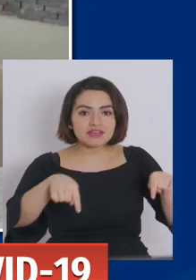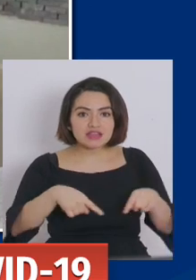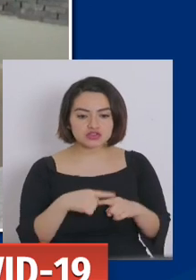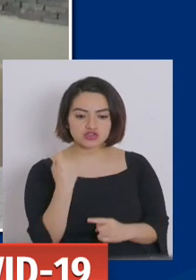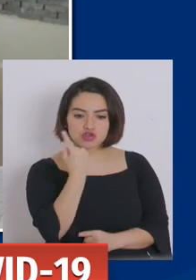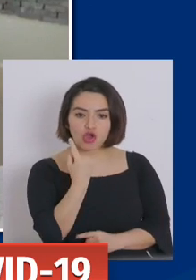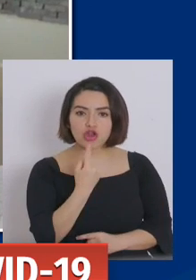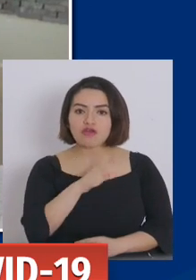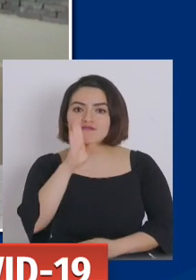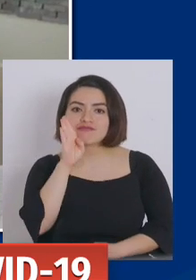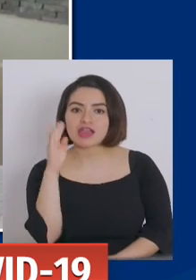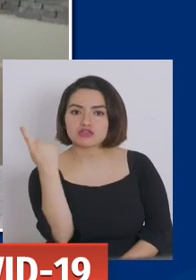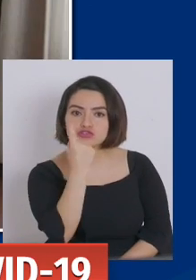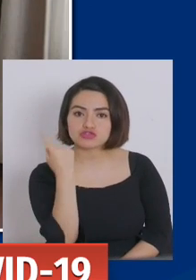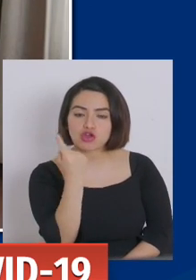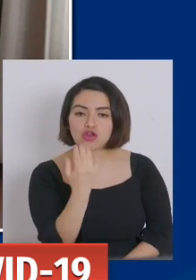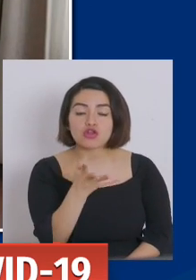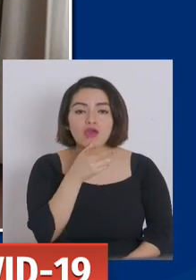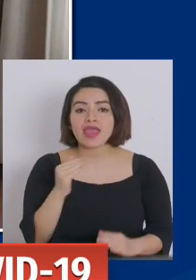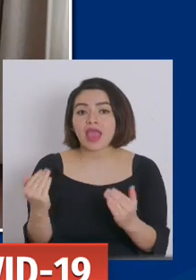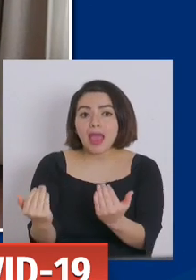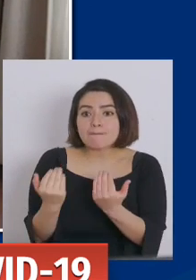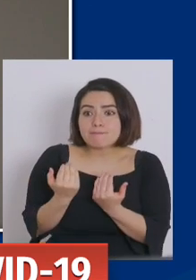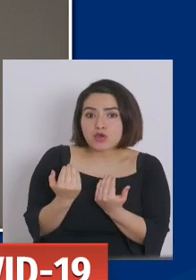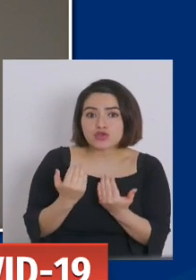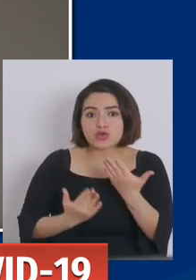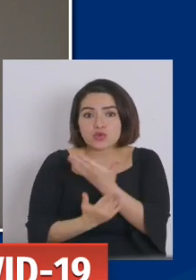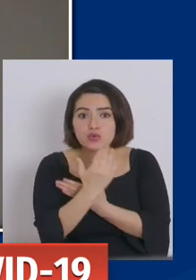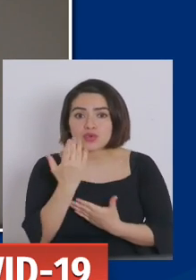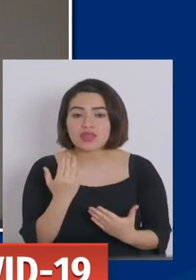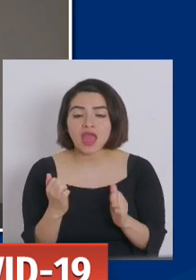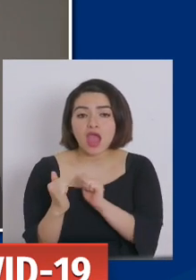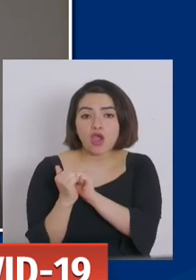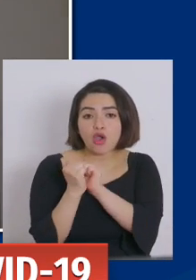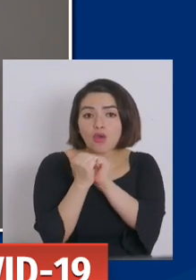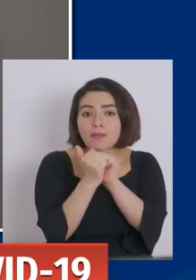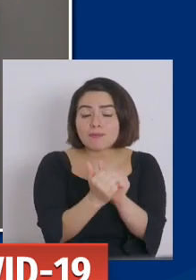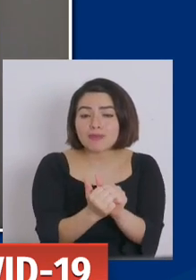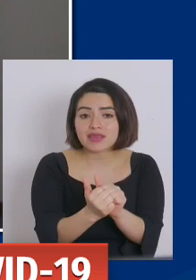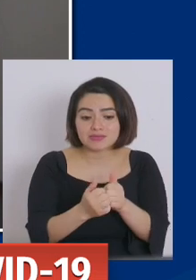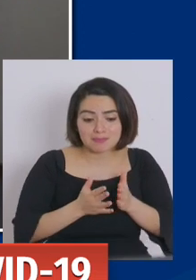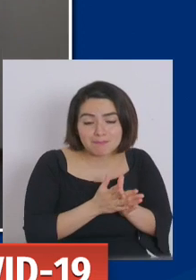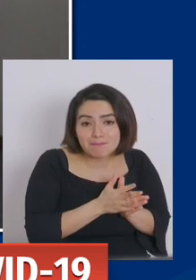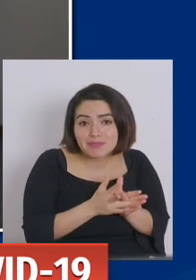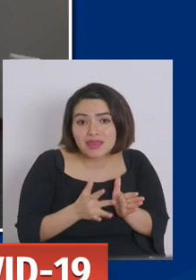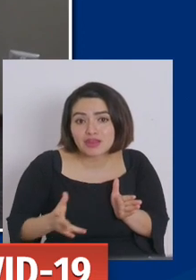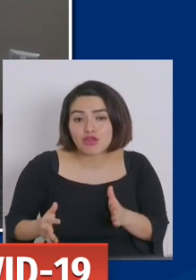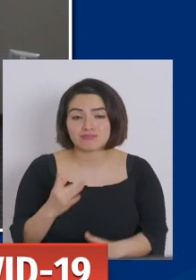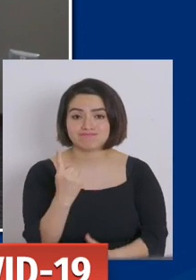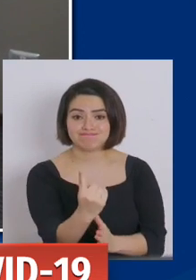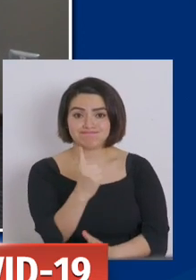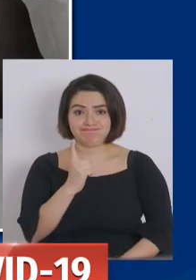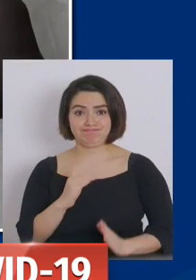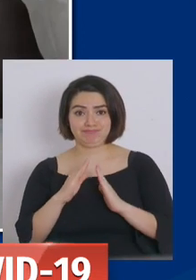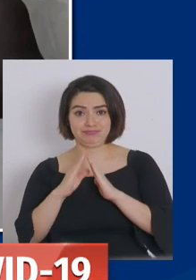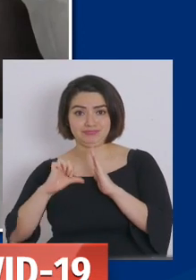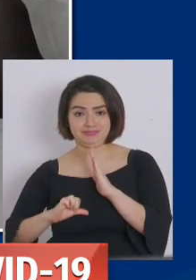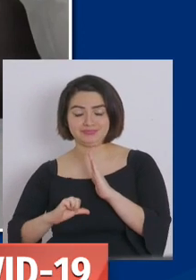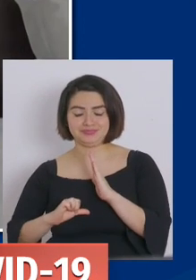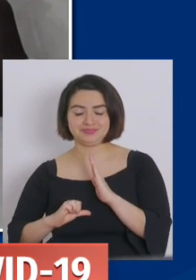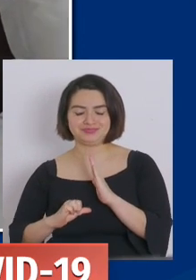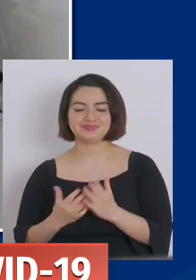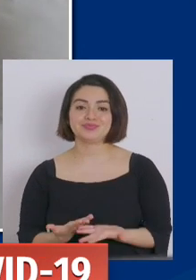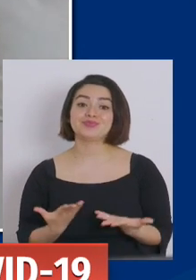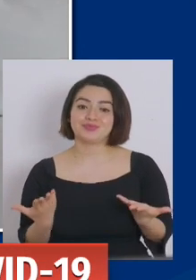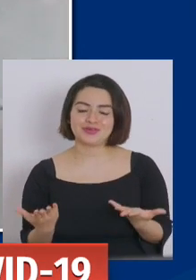o no cuentan con una red de apoyo para que los acompañe durante su periodo de aislamiento. Es por eso que hacemos un